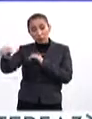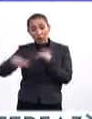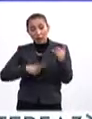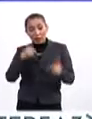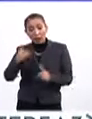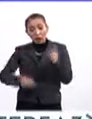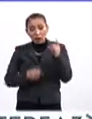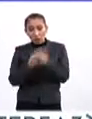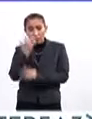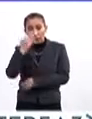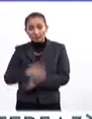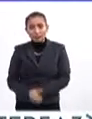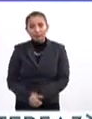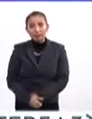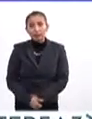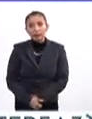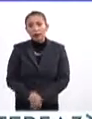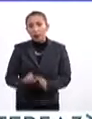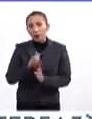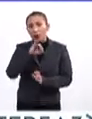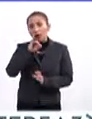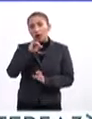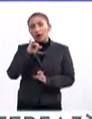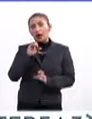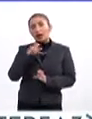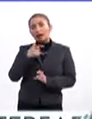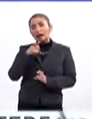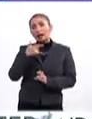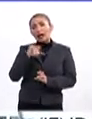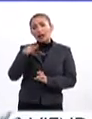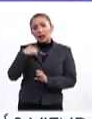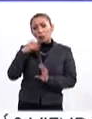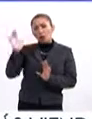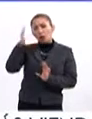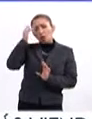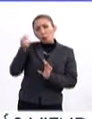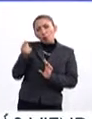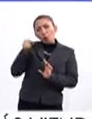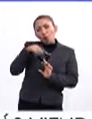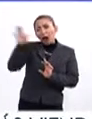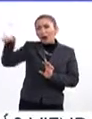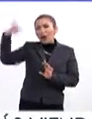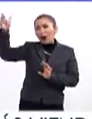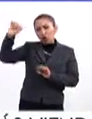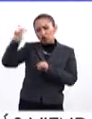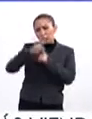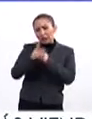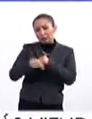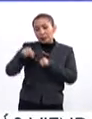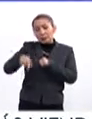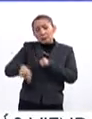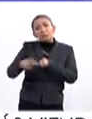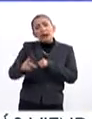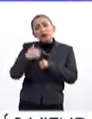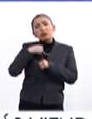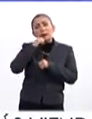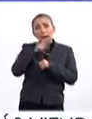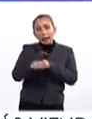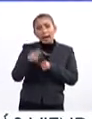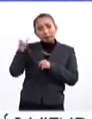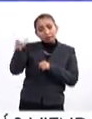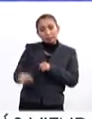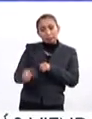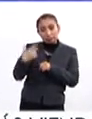la dramaturgia contemporánea. En el caso de Juan Eulogio Guerra y Luz, se trata de un autor menos conocido fuera de nuestras fronteras estatales, pero que también